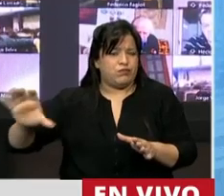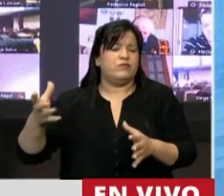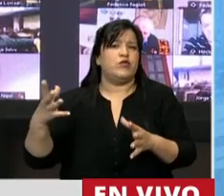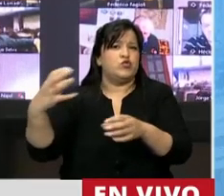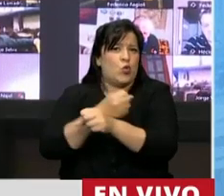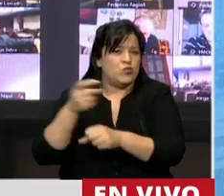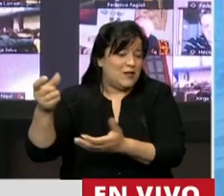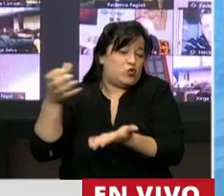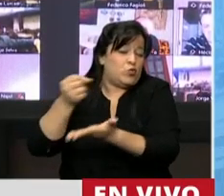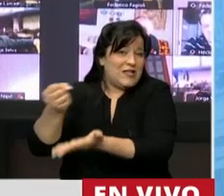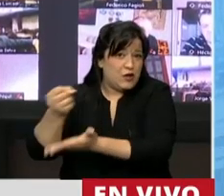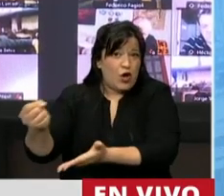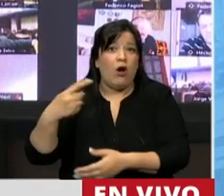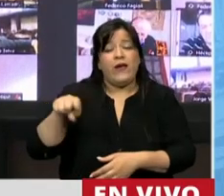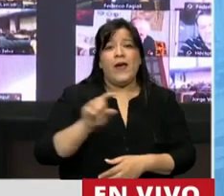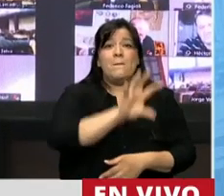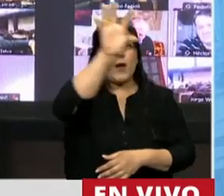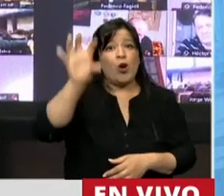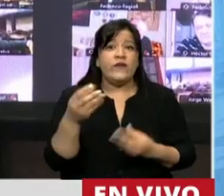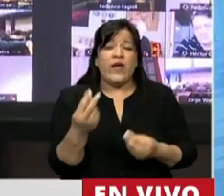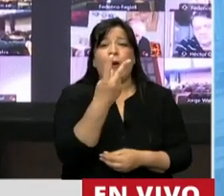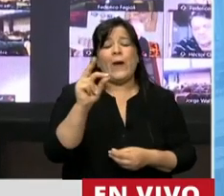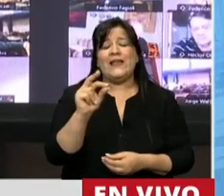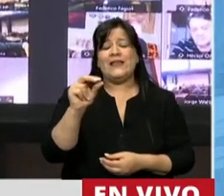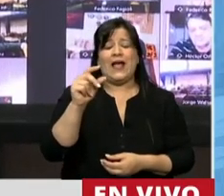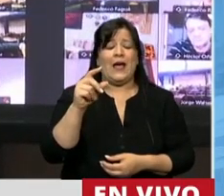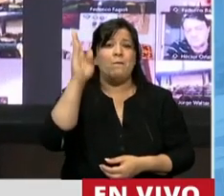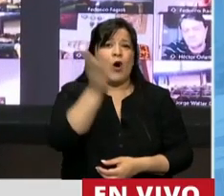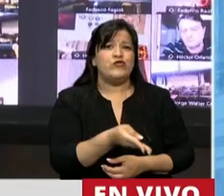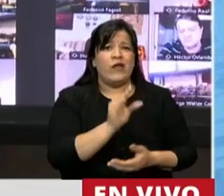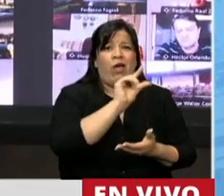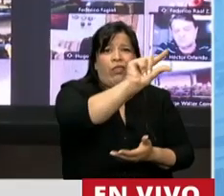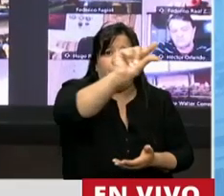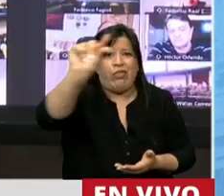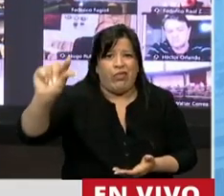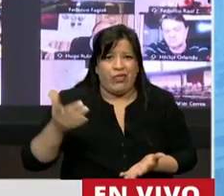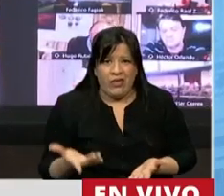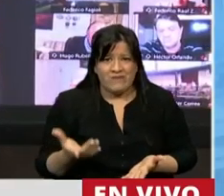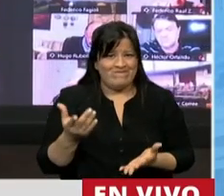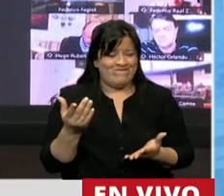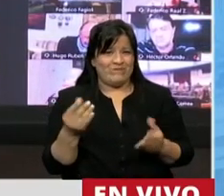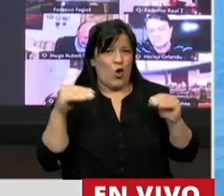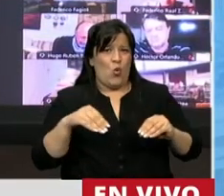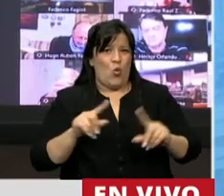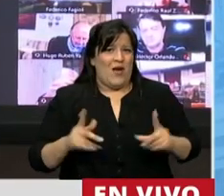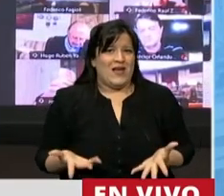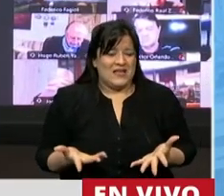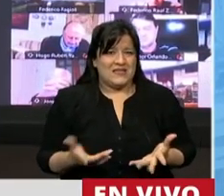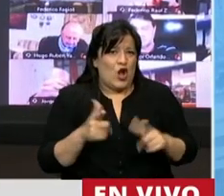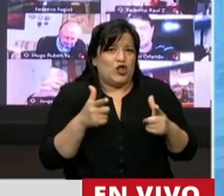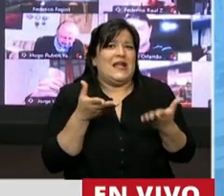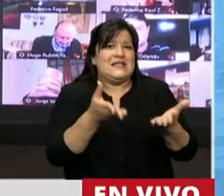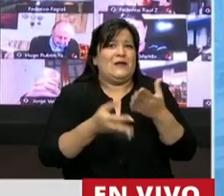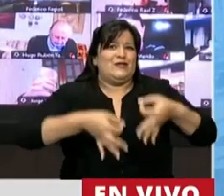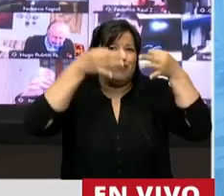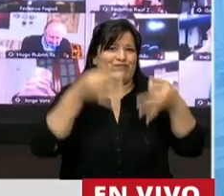el resto del país se tiene que arreglar con el 20% cuando padece insuficiencia y carencias de servicios por